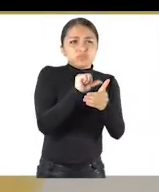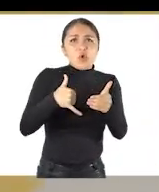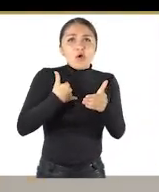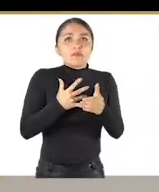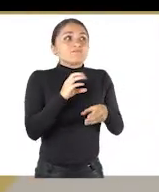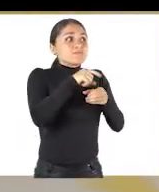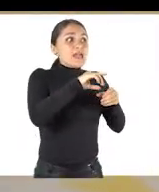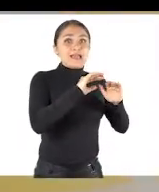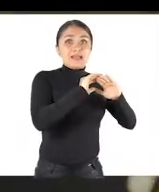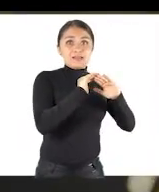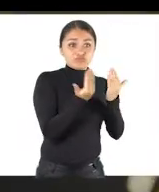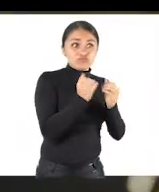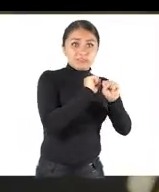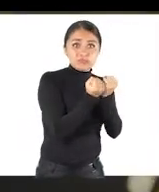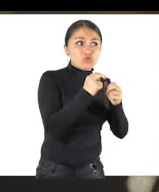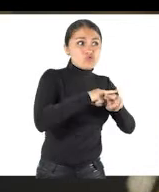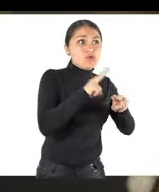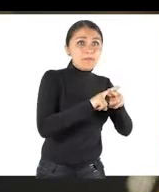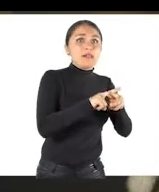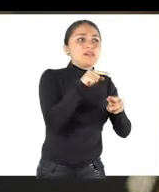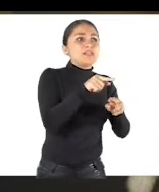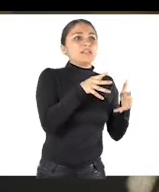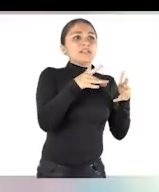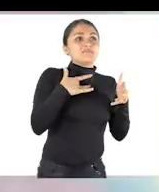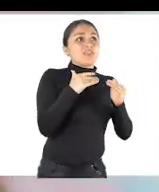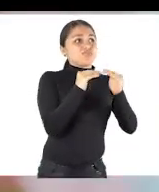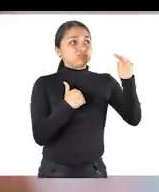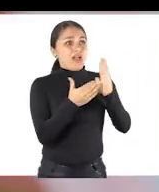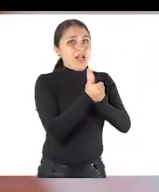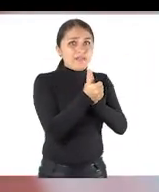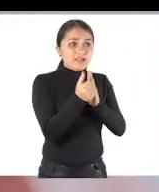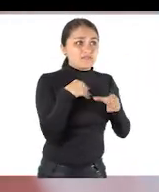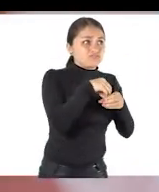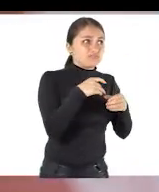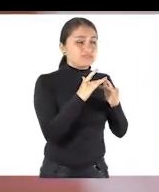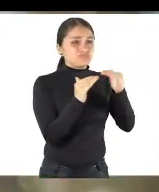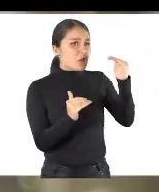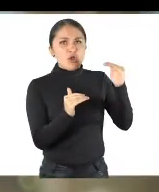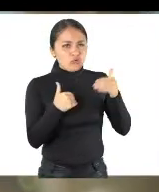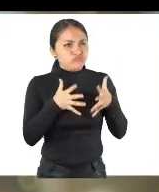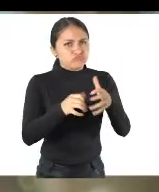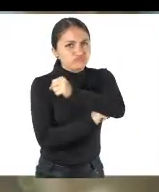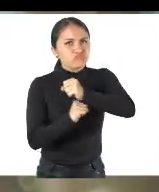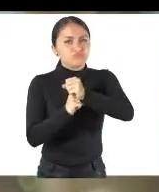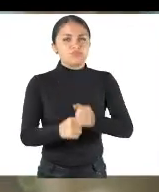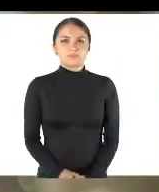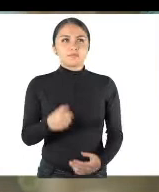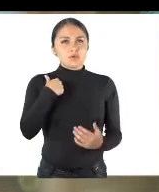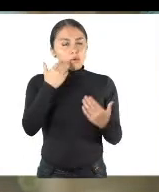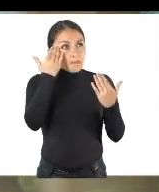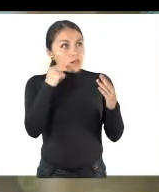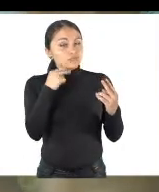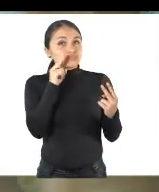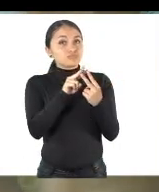adolescentes no se sientan con menos capacidades dentro del aula de clase. Yo conocí a los de Children